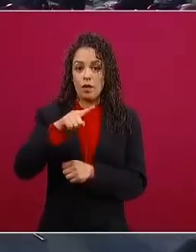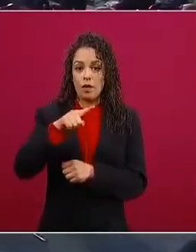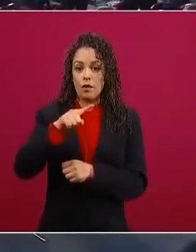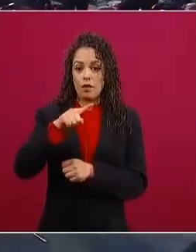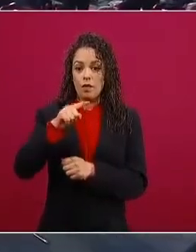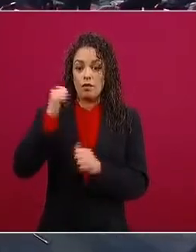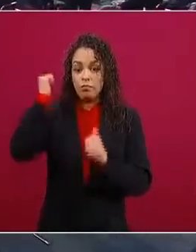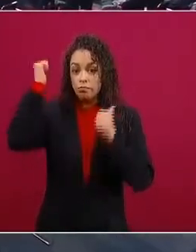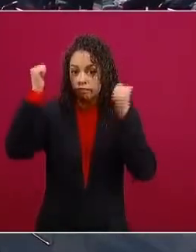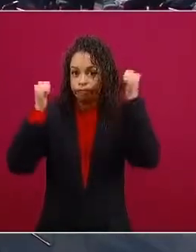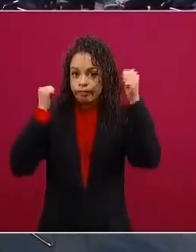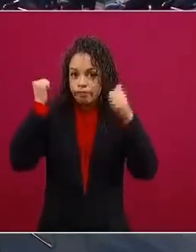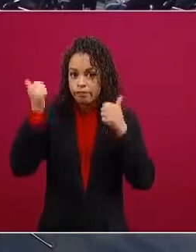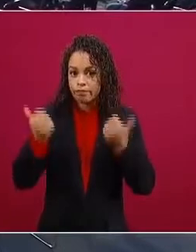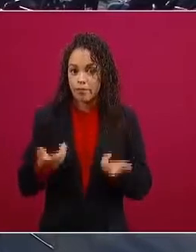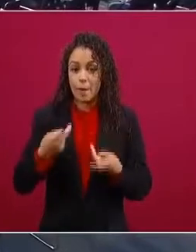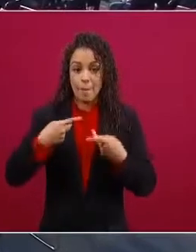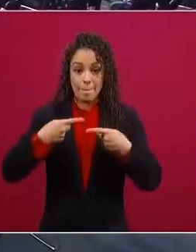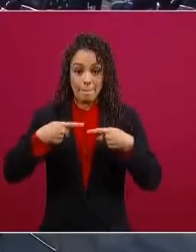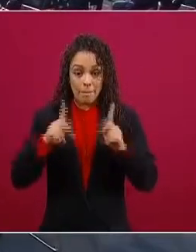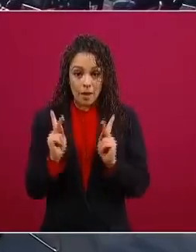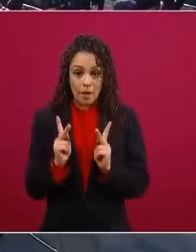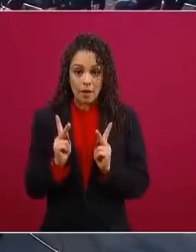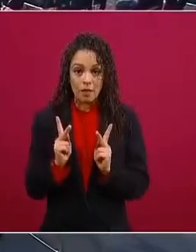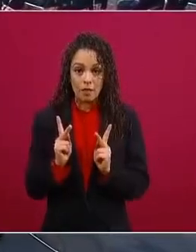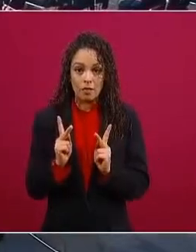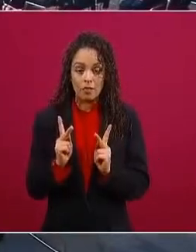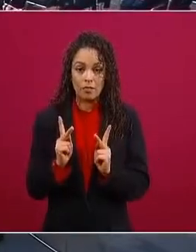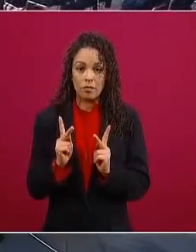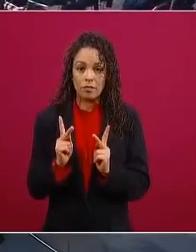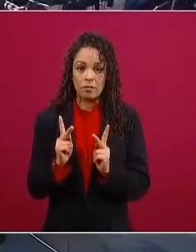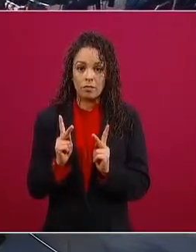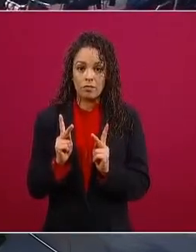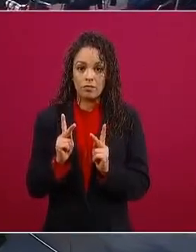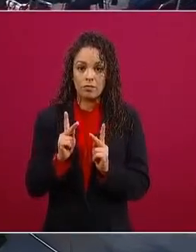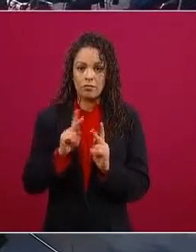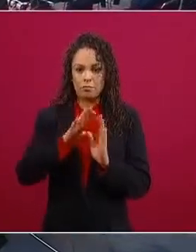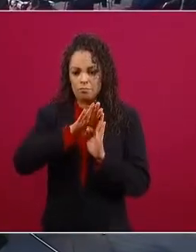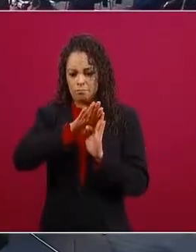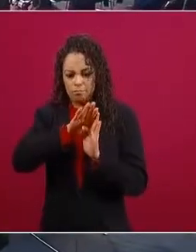pero se despreciaba al indígena